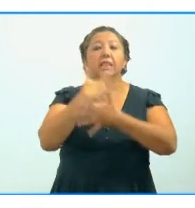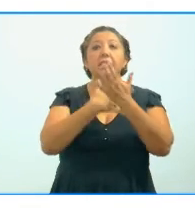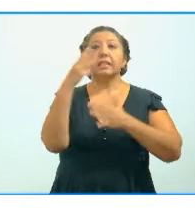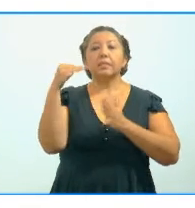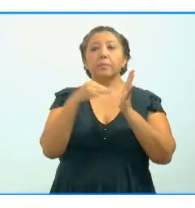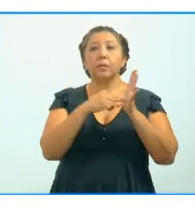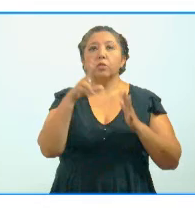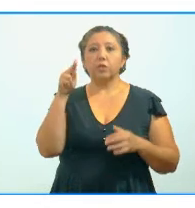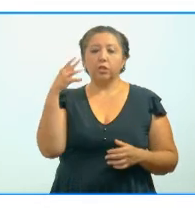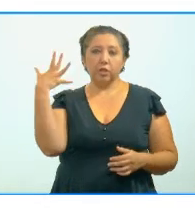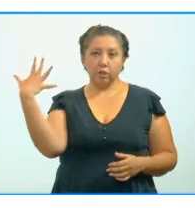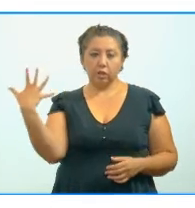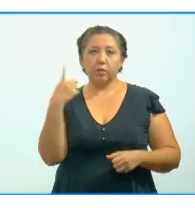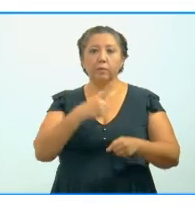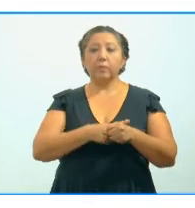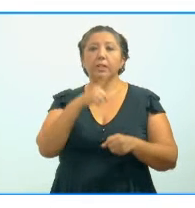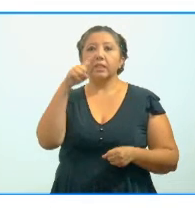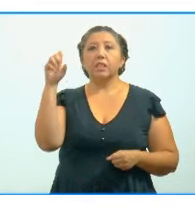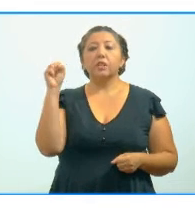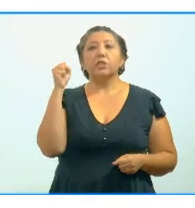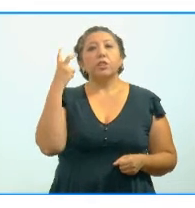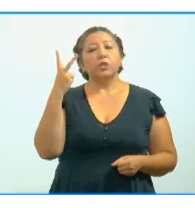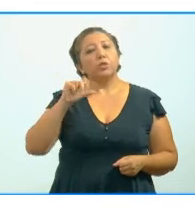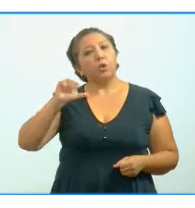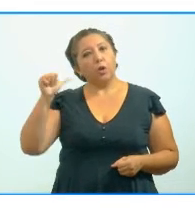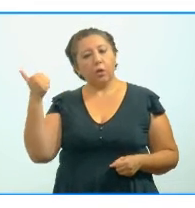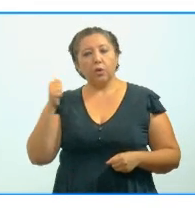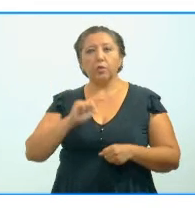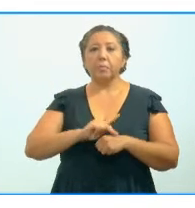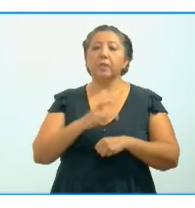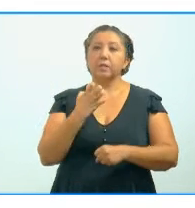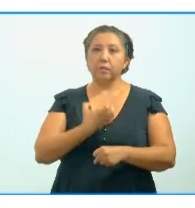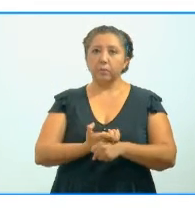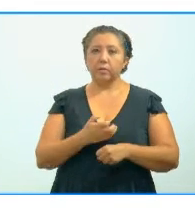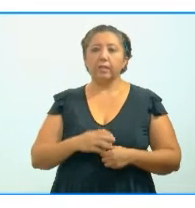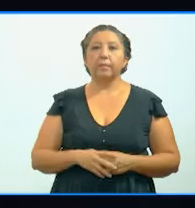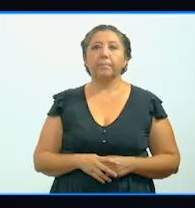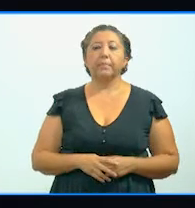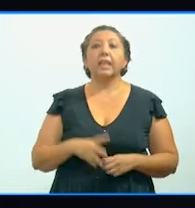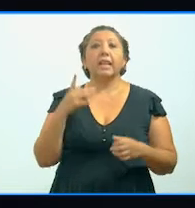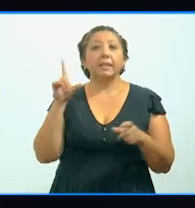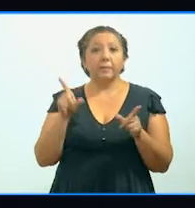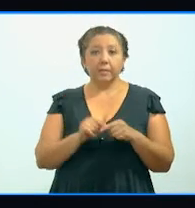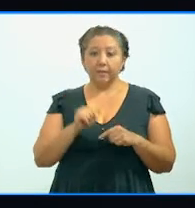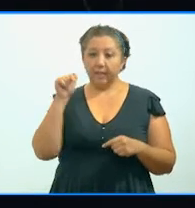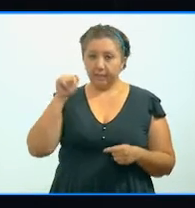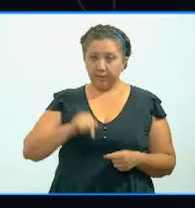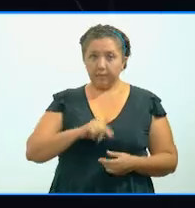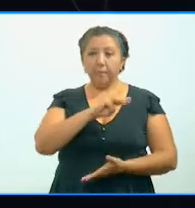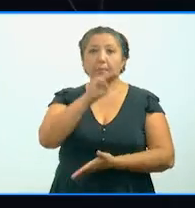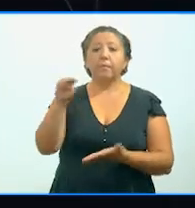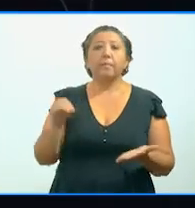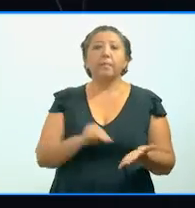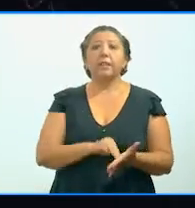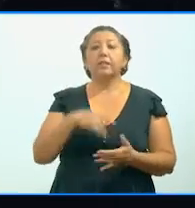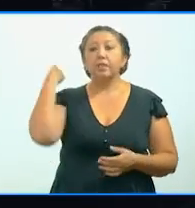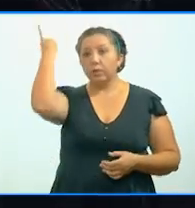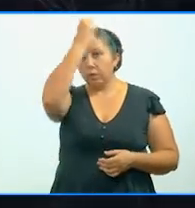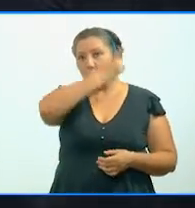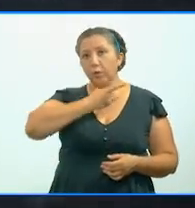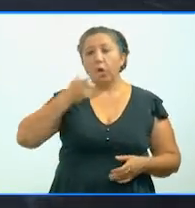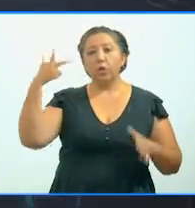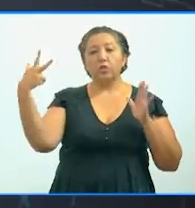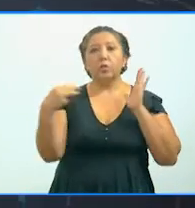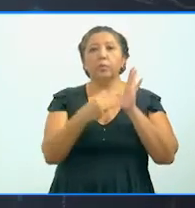,085 casos positivos, 162 son de otro país u otro estado. Específicamente en Mérida se han diagnosticado